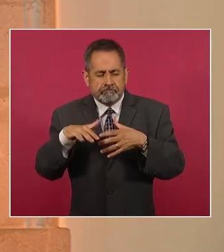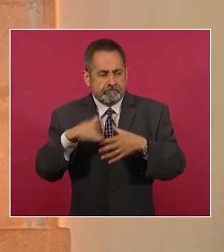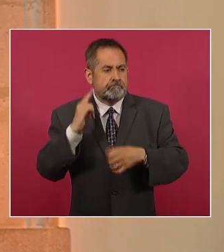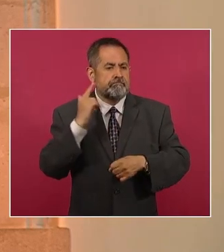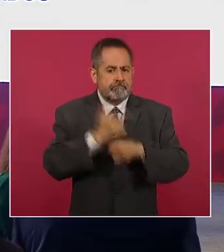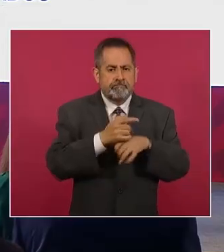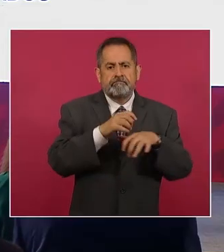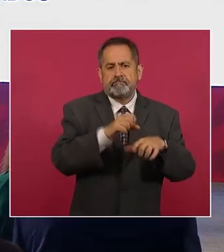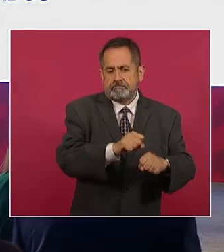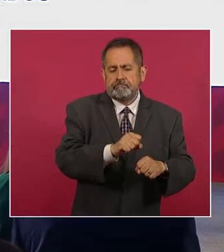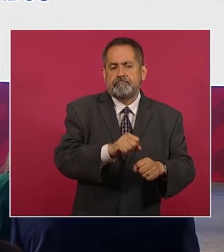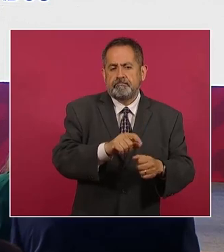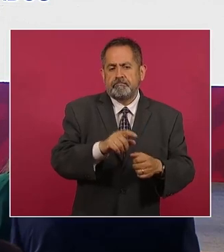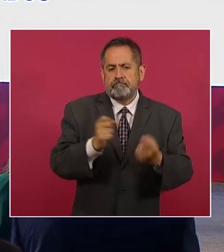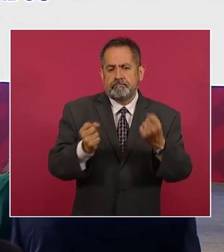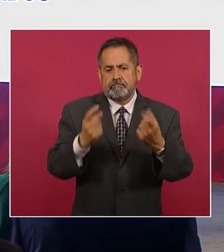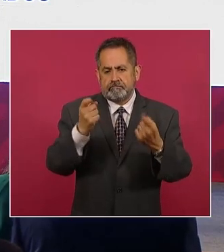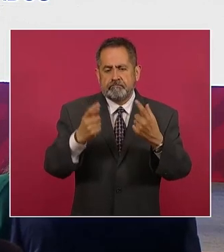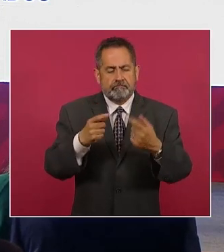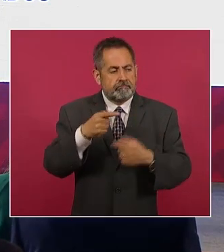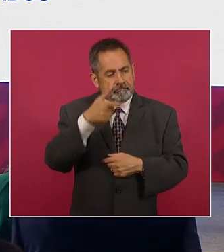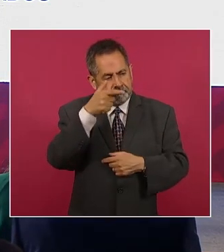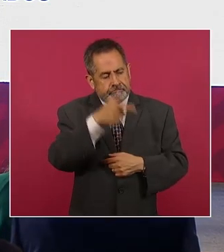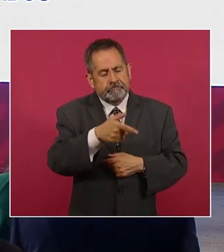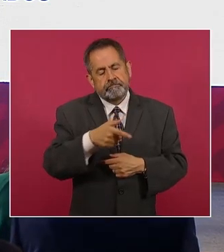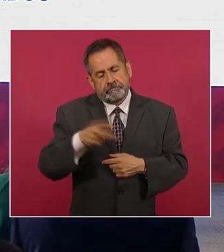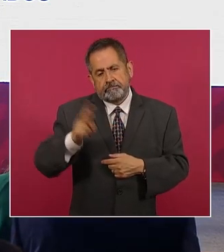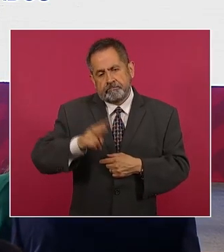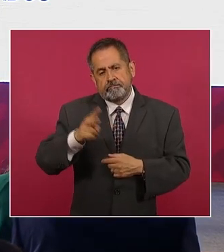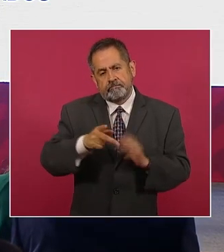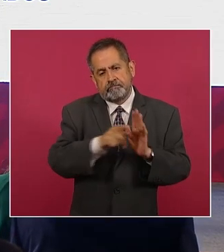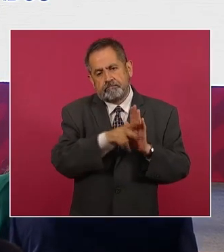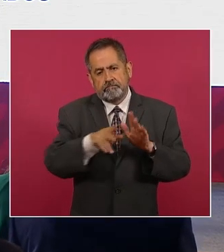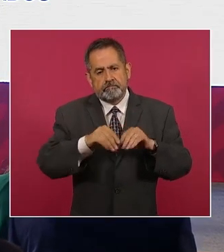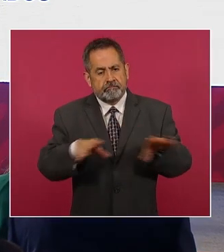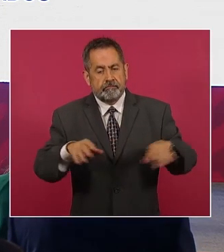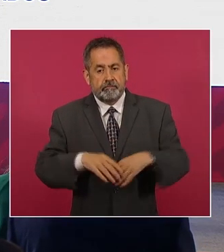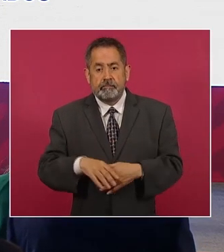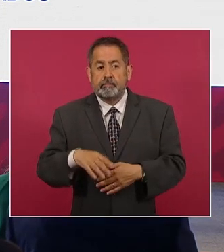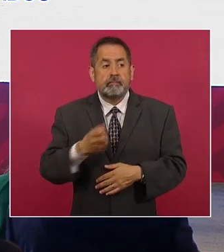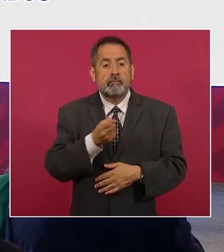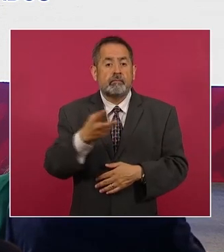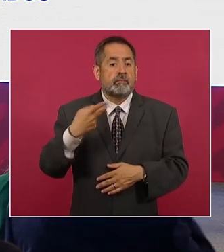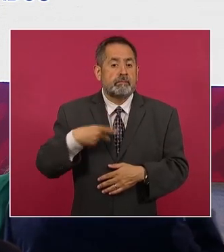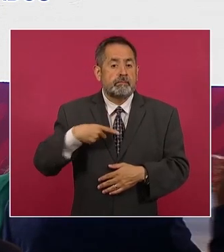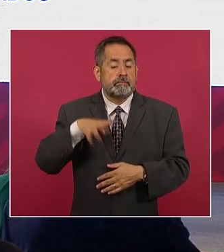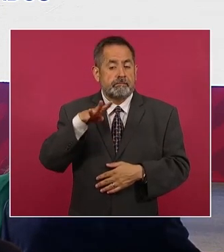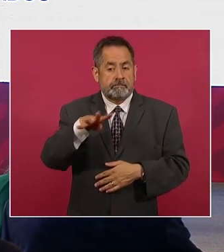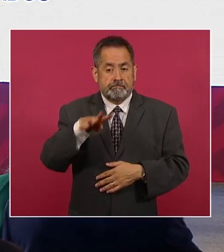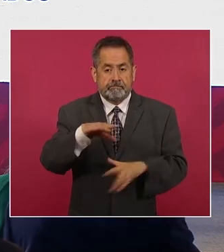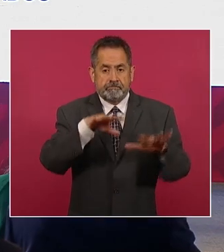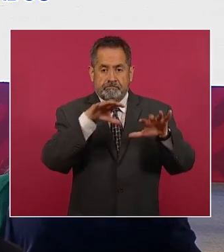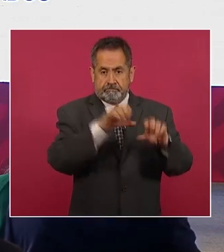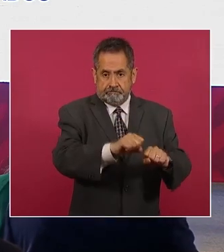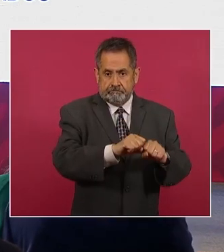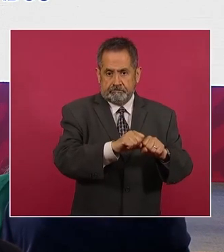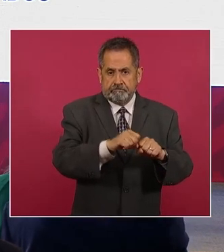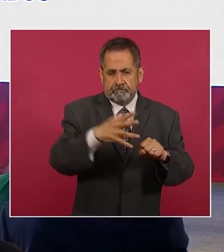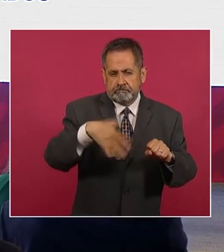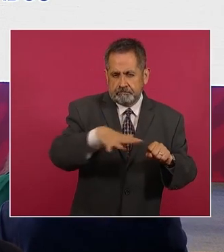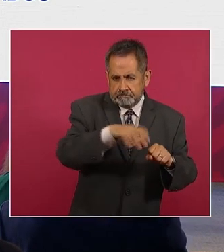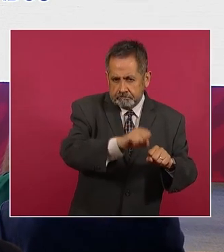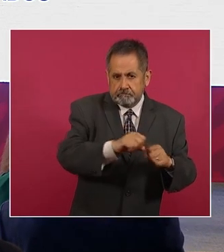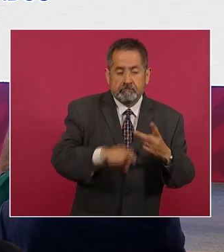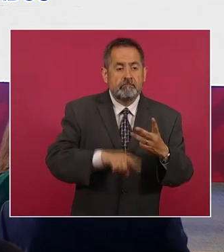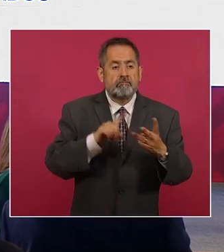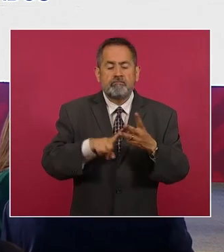efectivamente se trataba de compañeros periodistas. Hay 19 detenidos o buscados y hay 16 vinculados